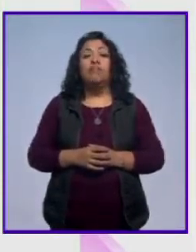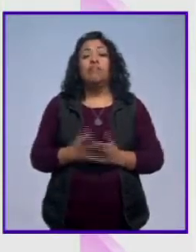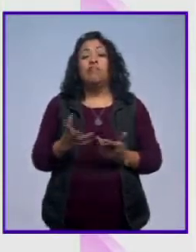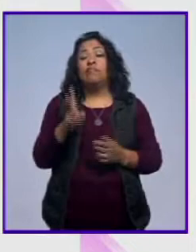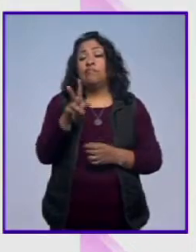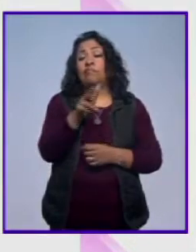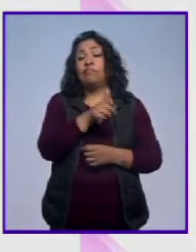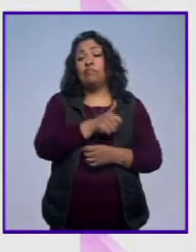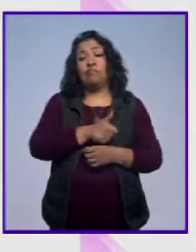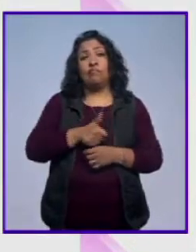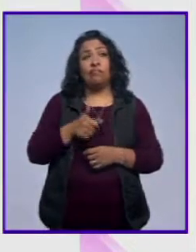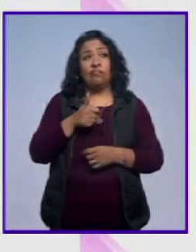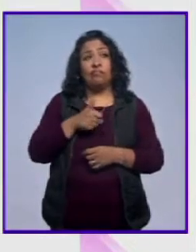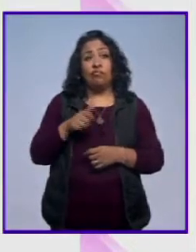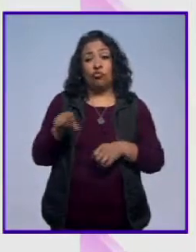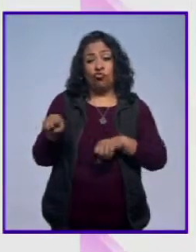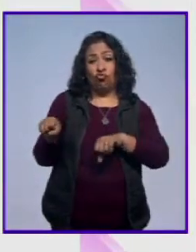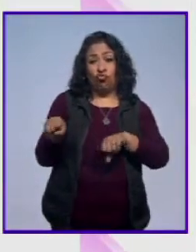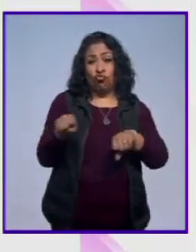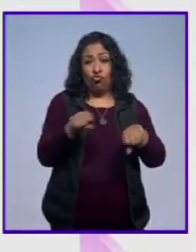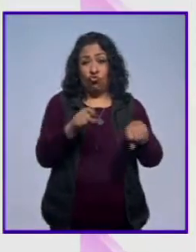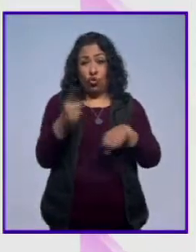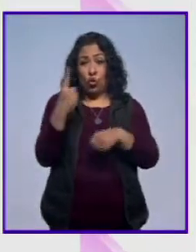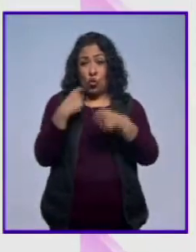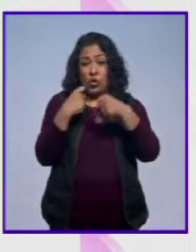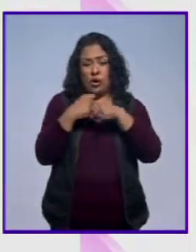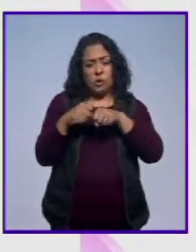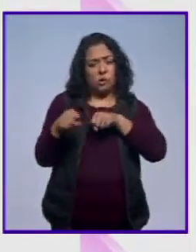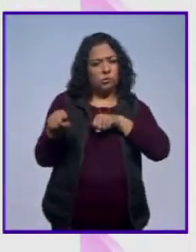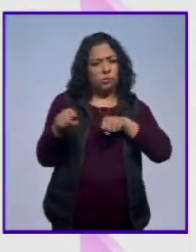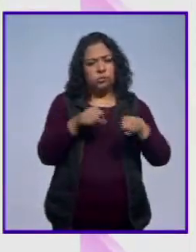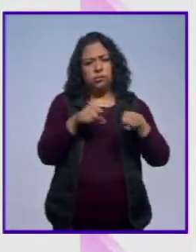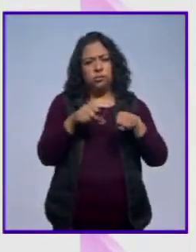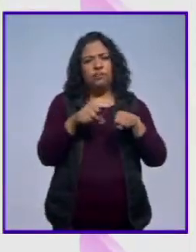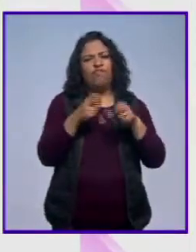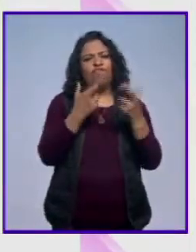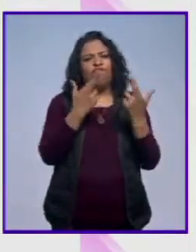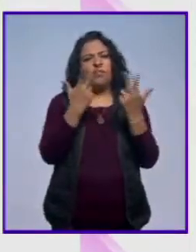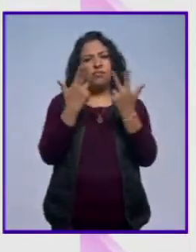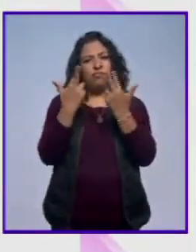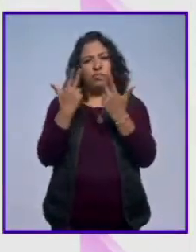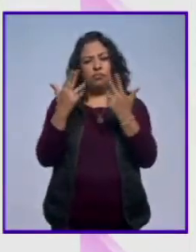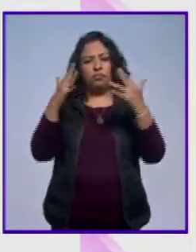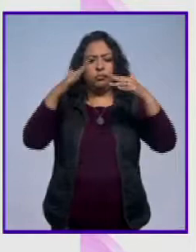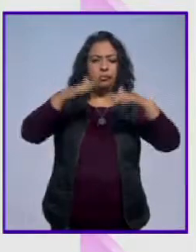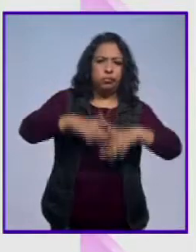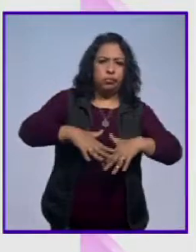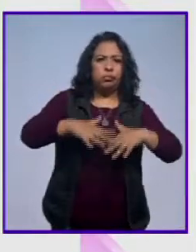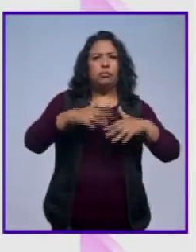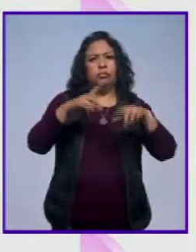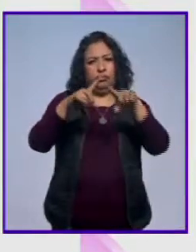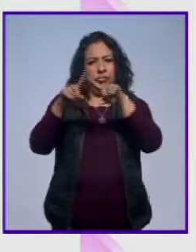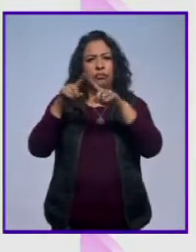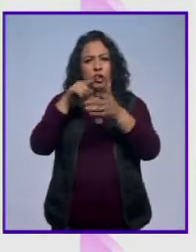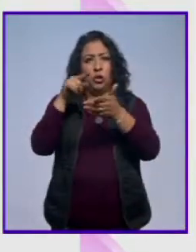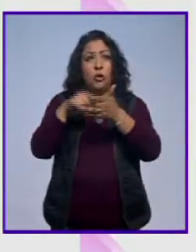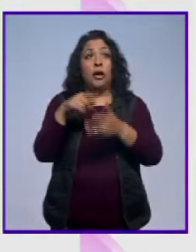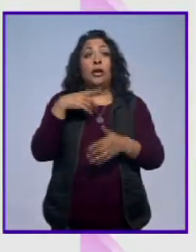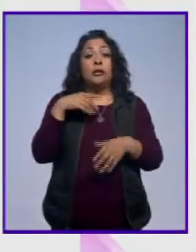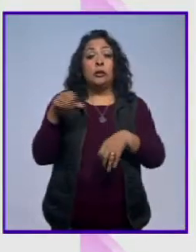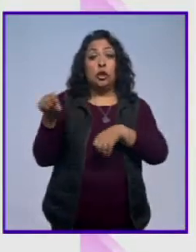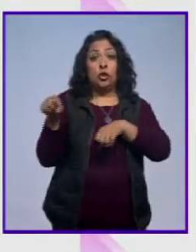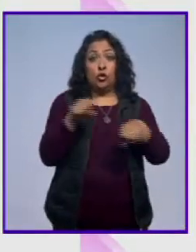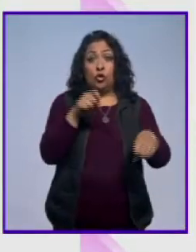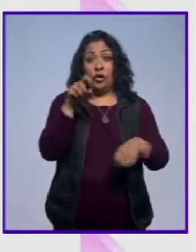Desafortunadamente, el terremoto que sacudió el año pasado le causó fracturas, colapsos y derrumbes. El sismo del